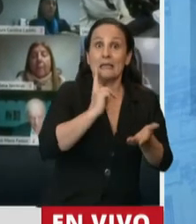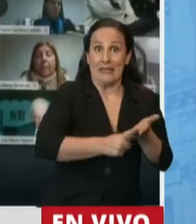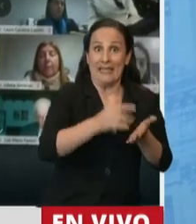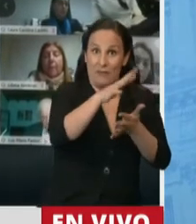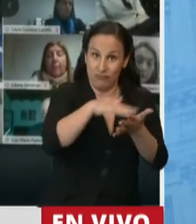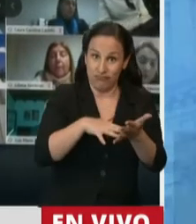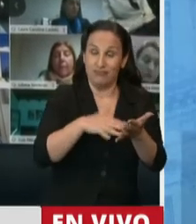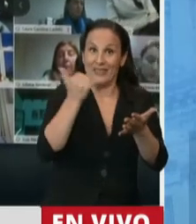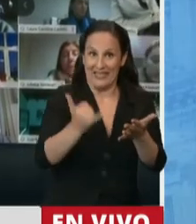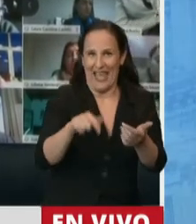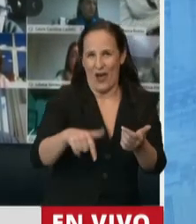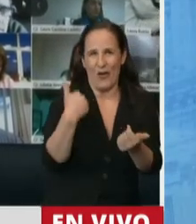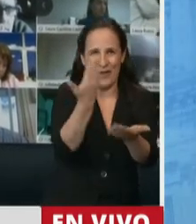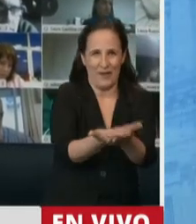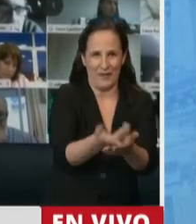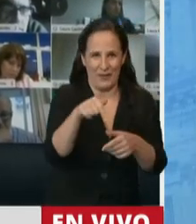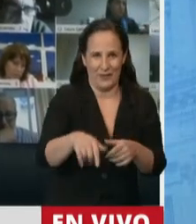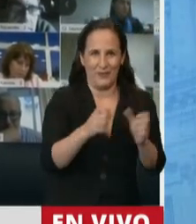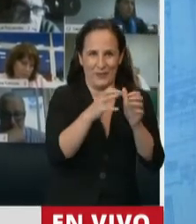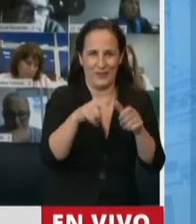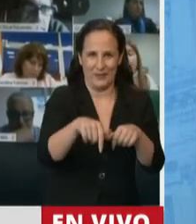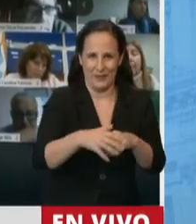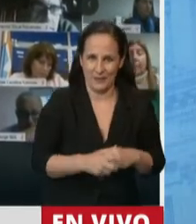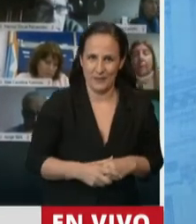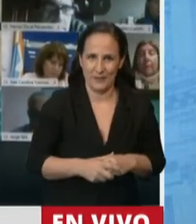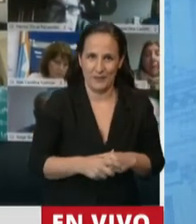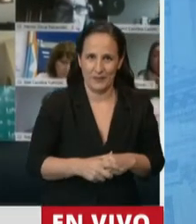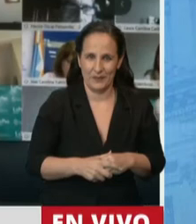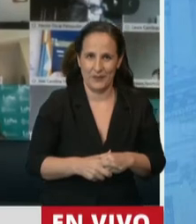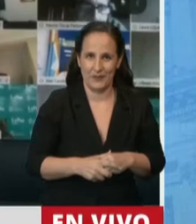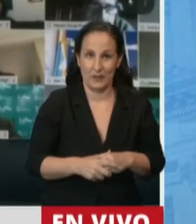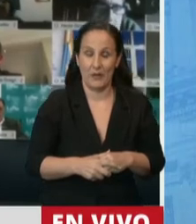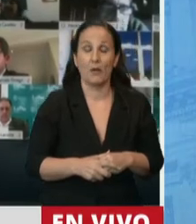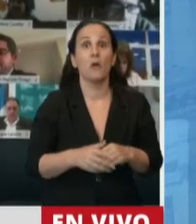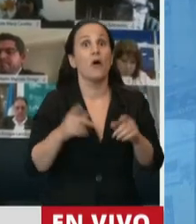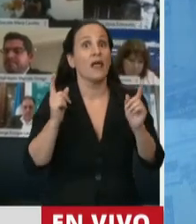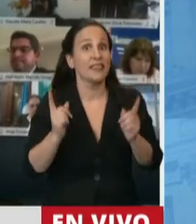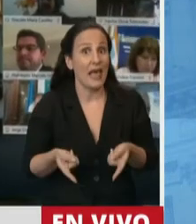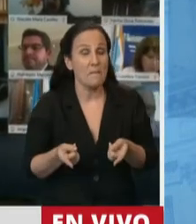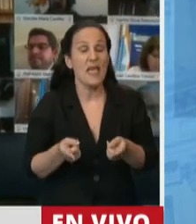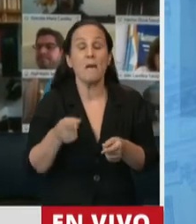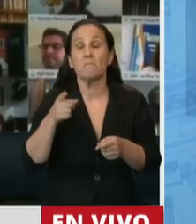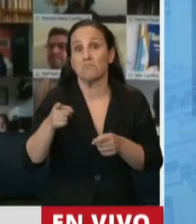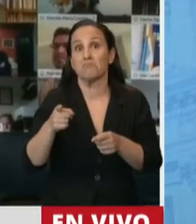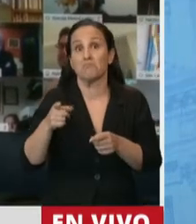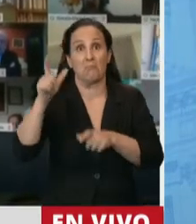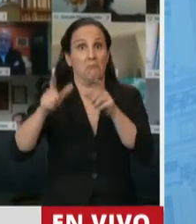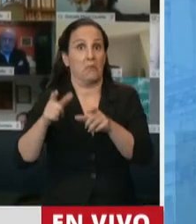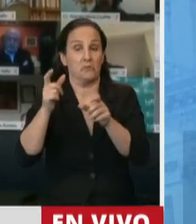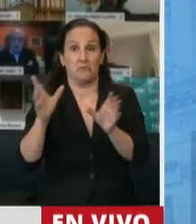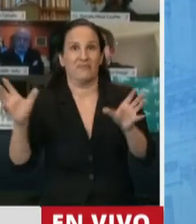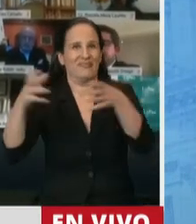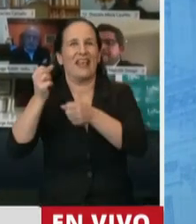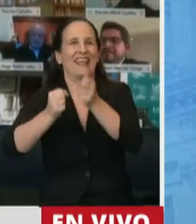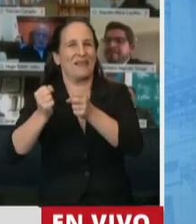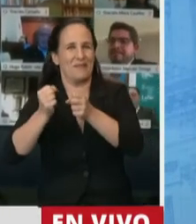que hoy estamos tratando en el recinto. También vinieron las cámaras empresariales. Por